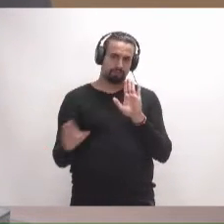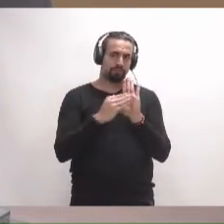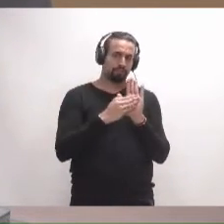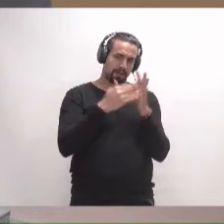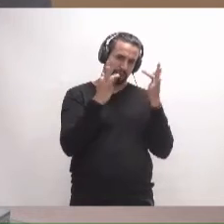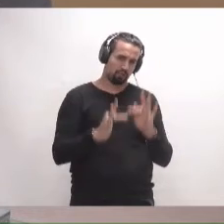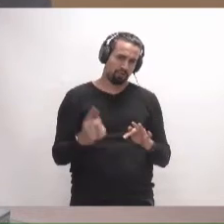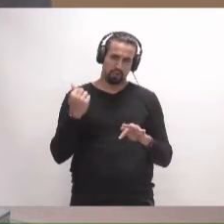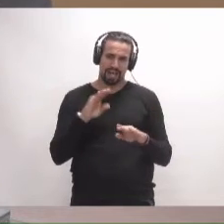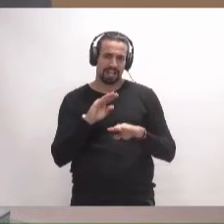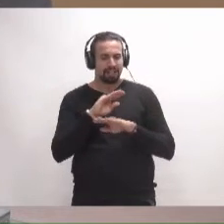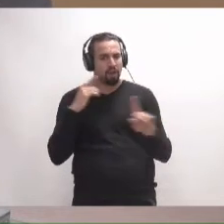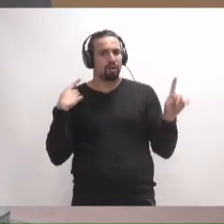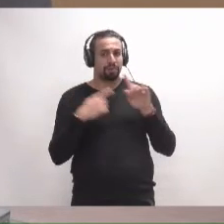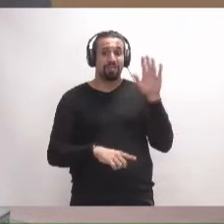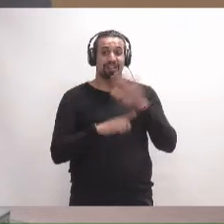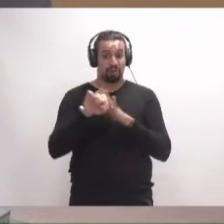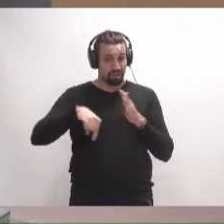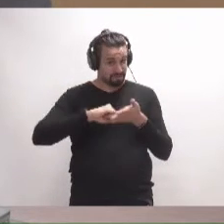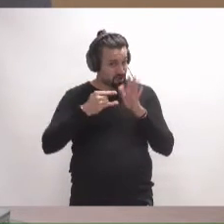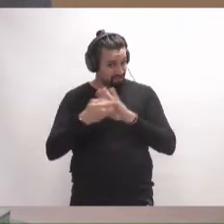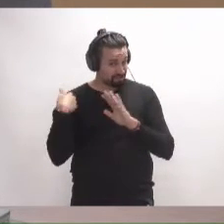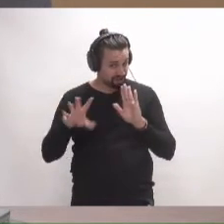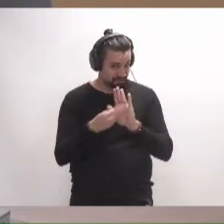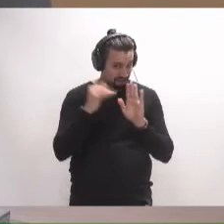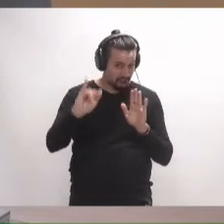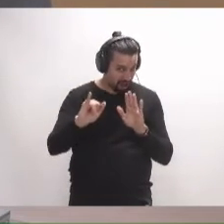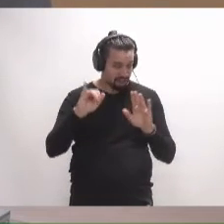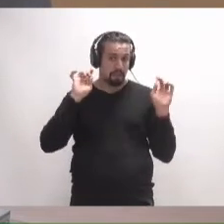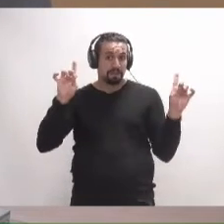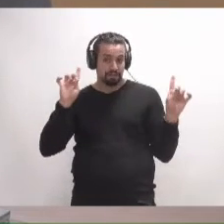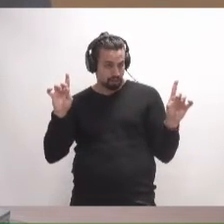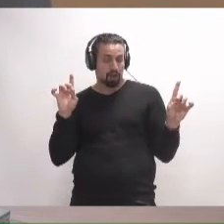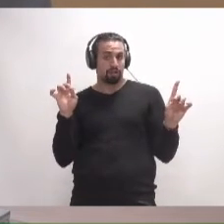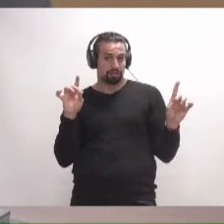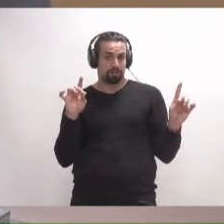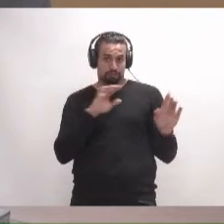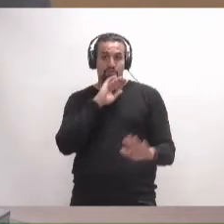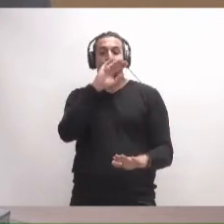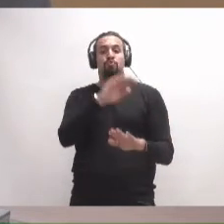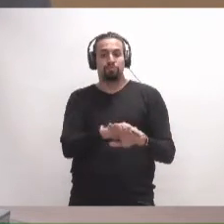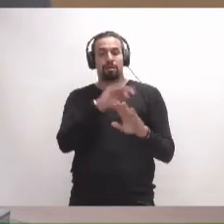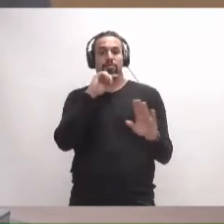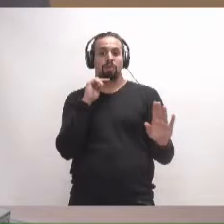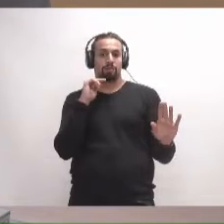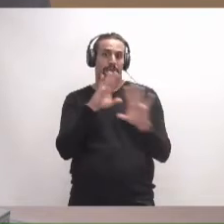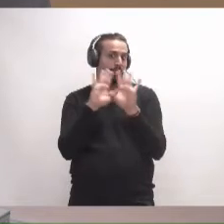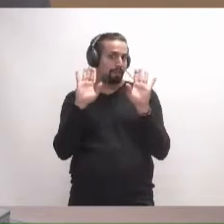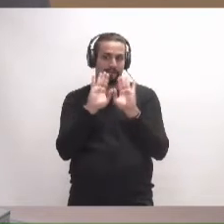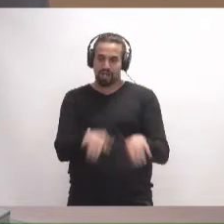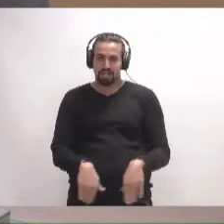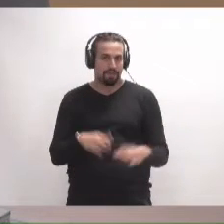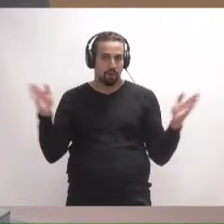en el presupuesto una cantidad para el desarrollo de este proyecto, en previsión del cumplimiento definitivo de las condiciones.